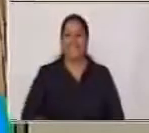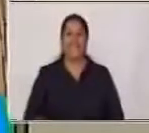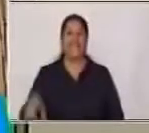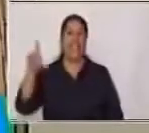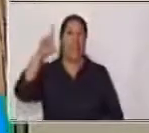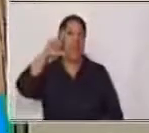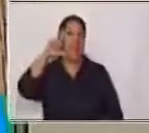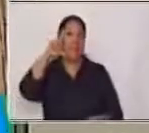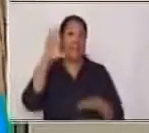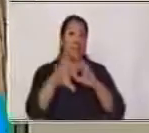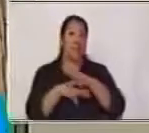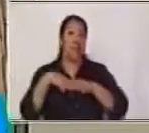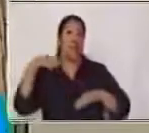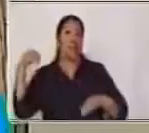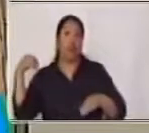Amarillo